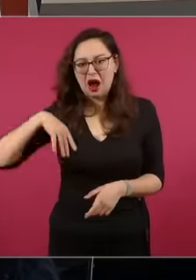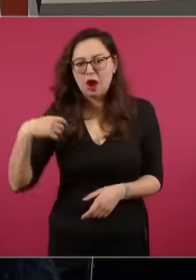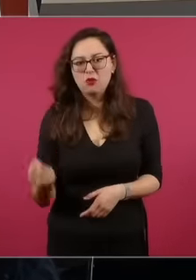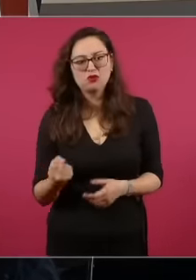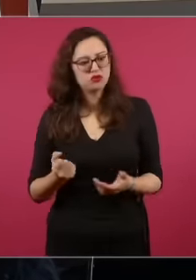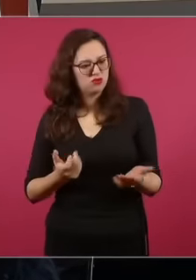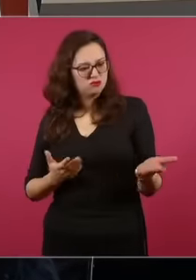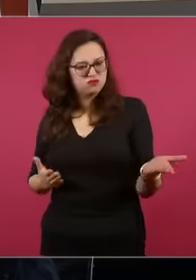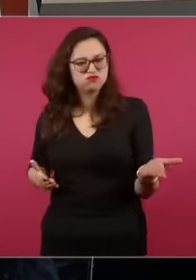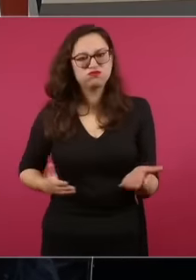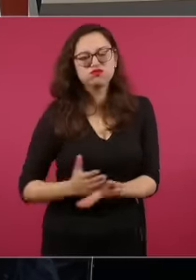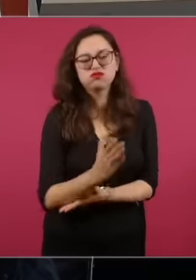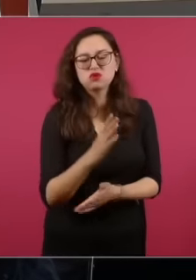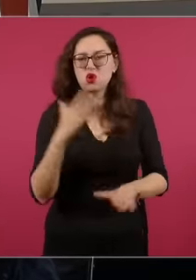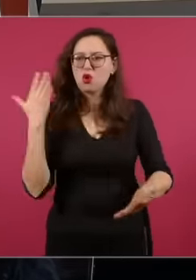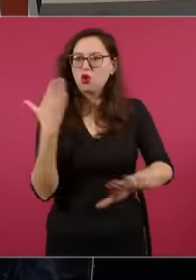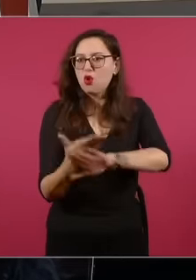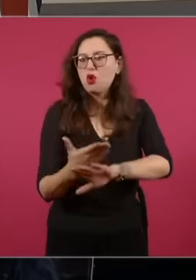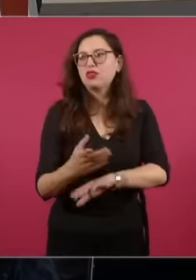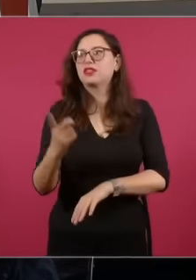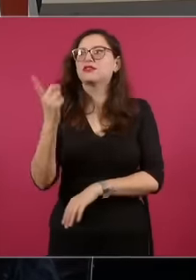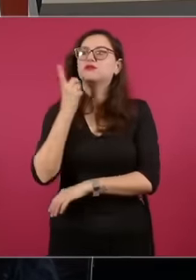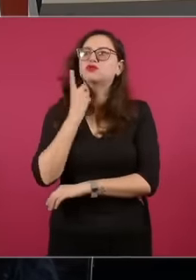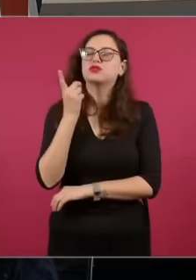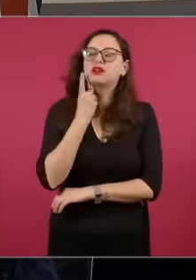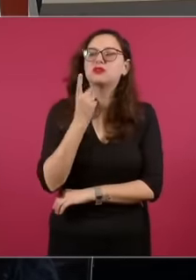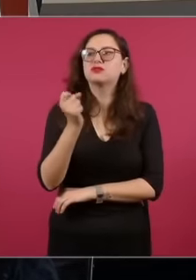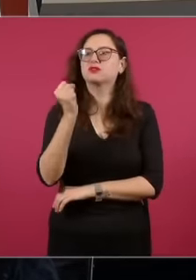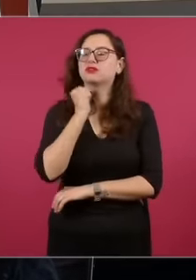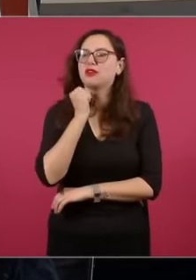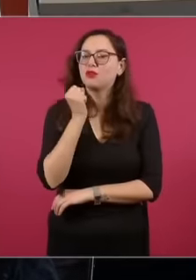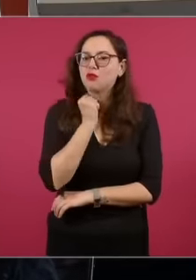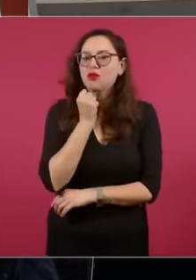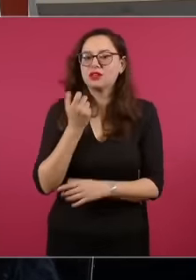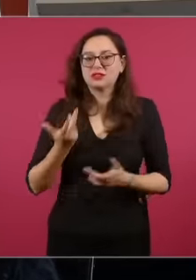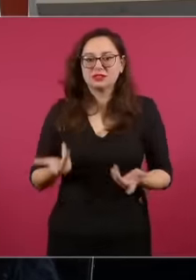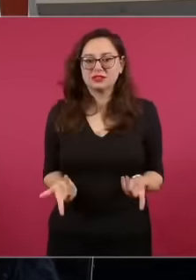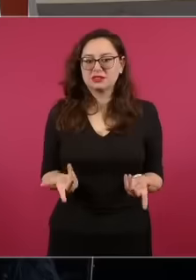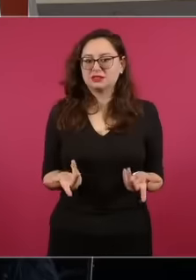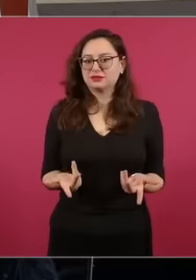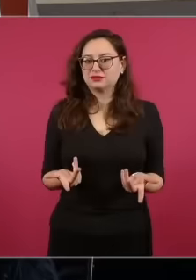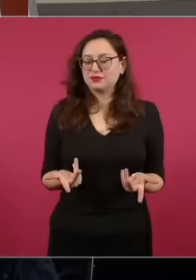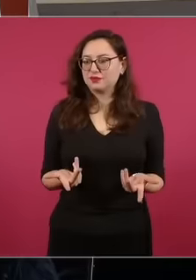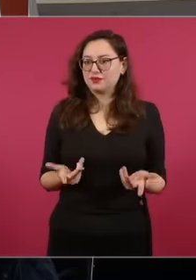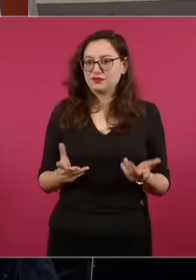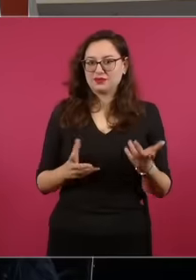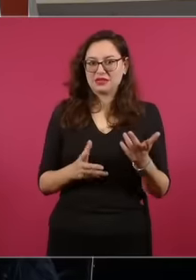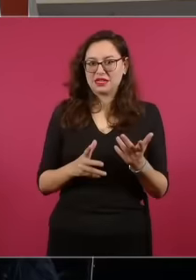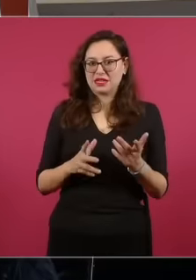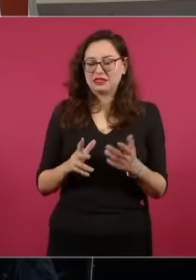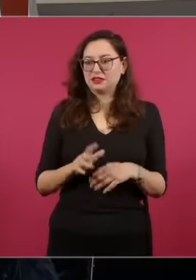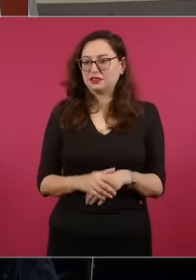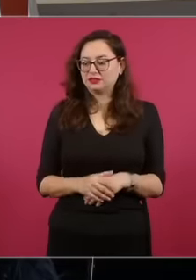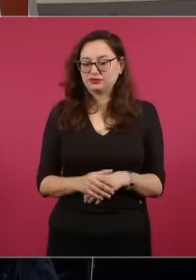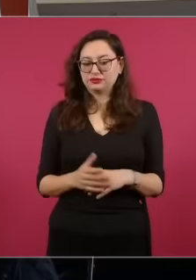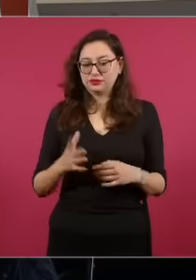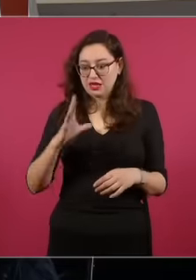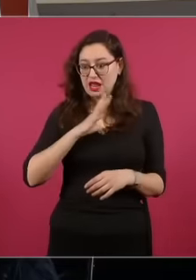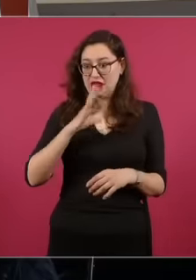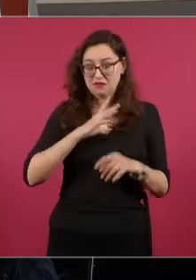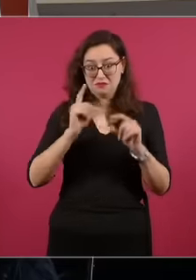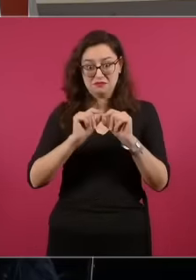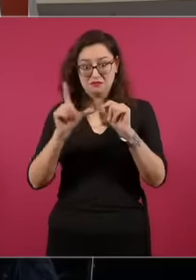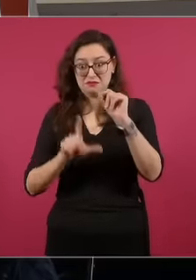facultad que tiene el Poder Legislativo es una violación a la división y al equilibrio